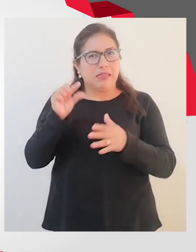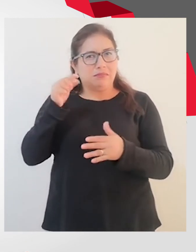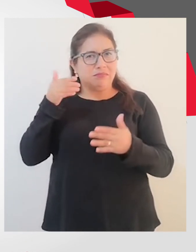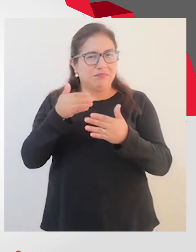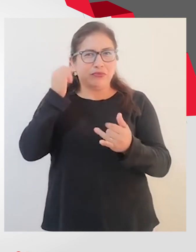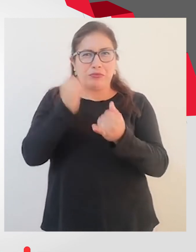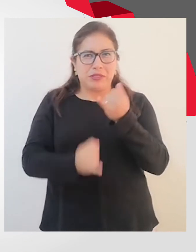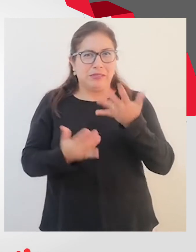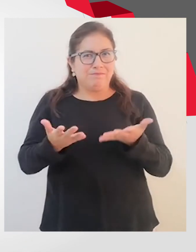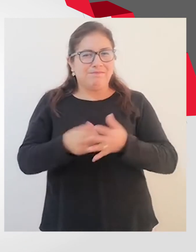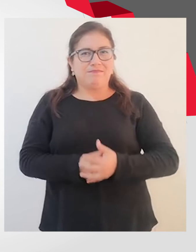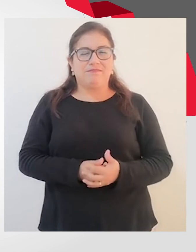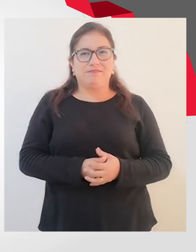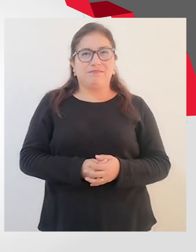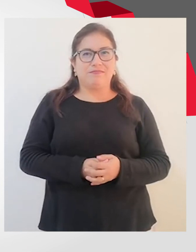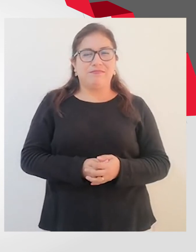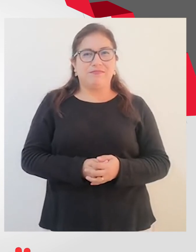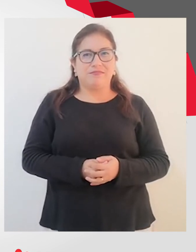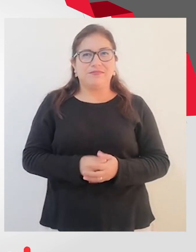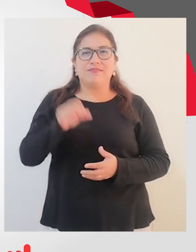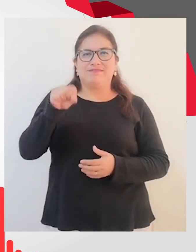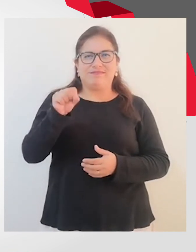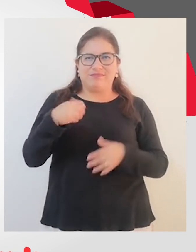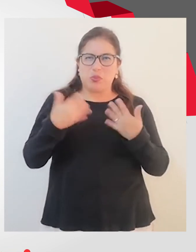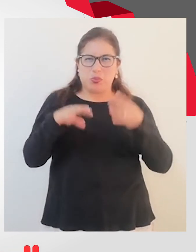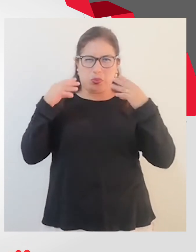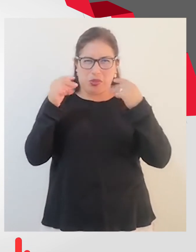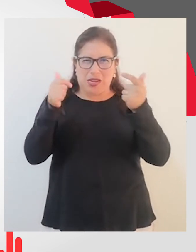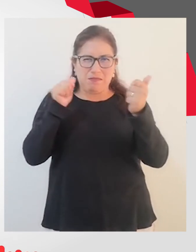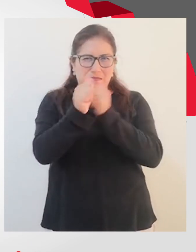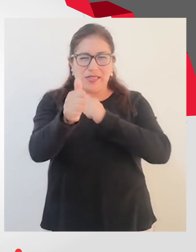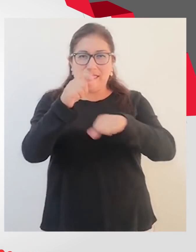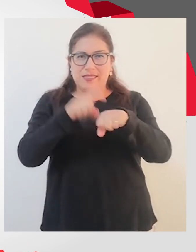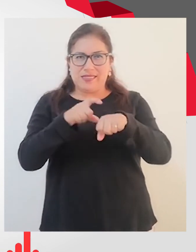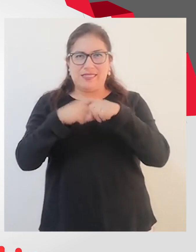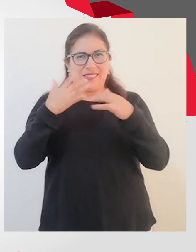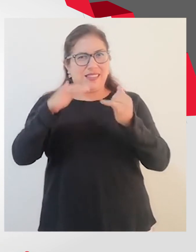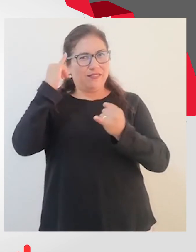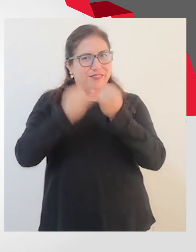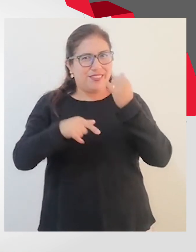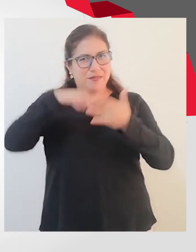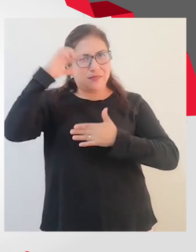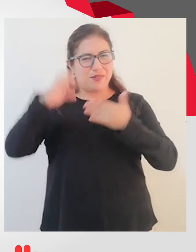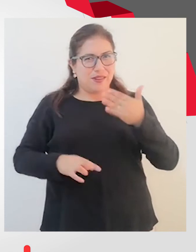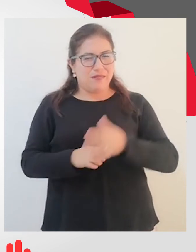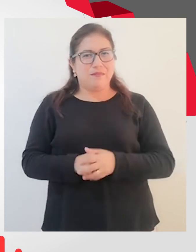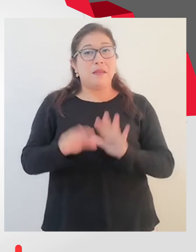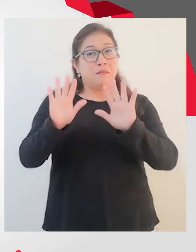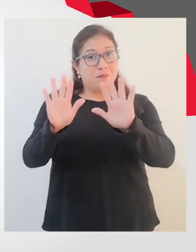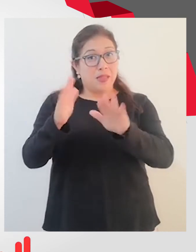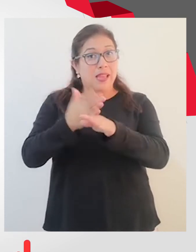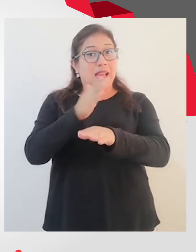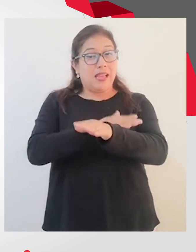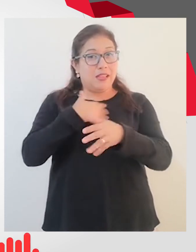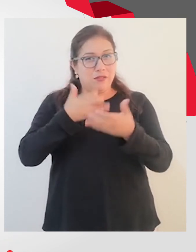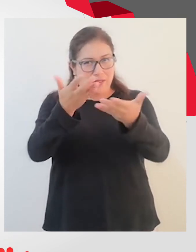llegando al final de Sin Barreras. Sí, Enrique, qué rápido pasa el tiempo. Llegamos al final del programa, pero